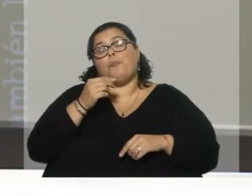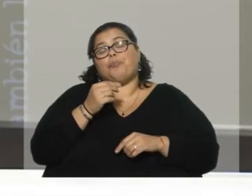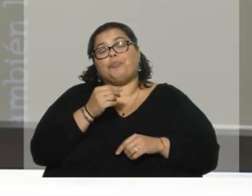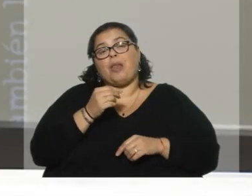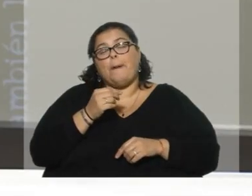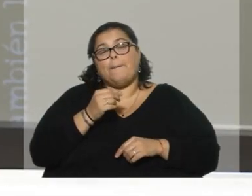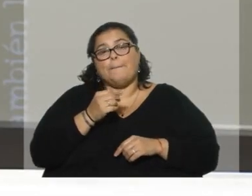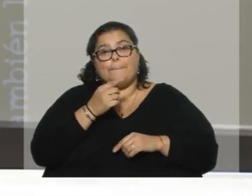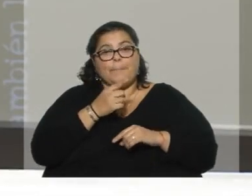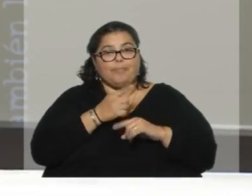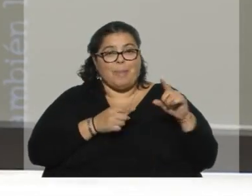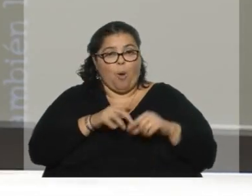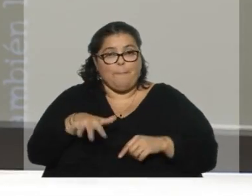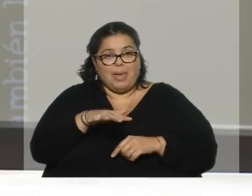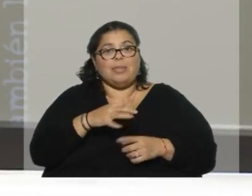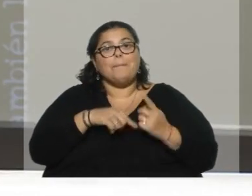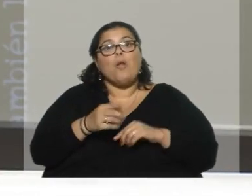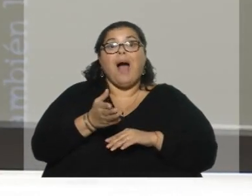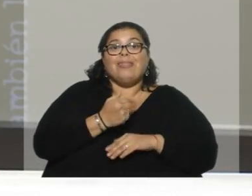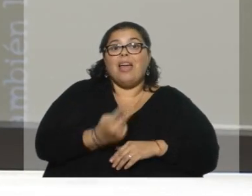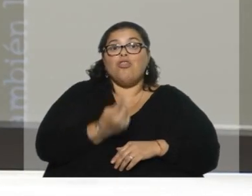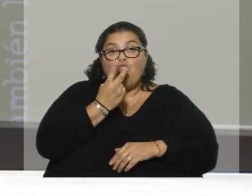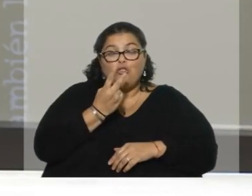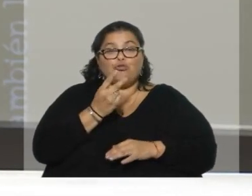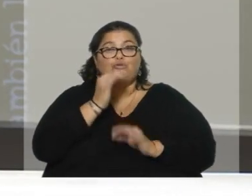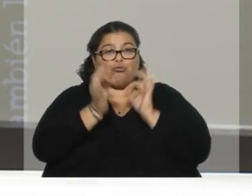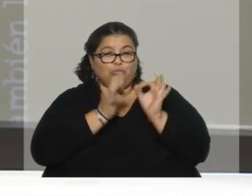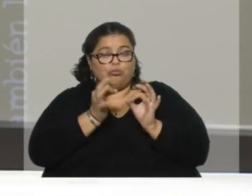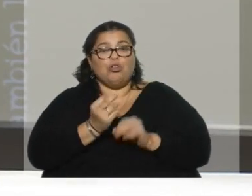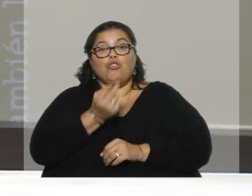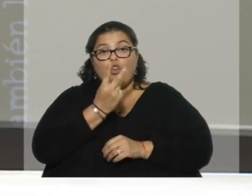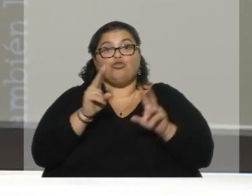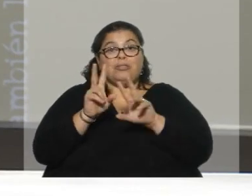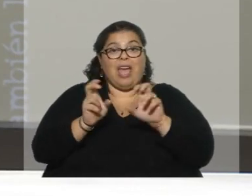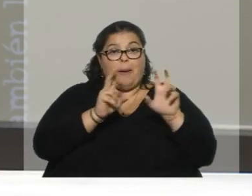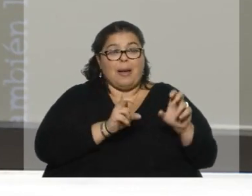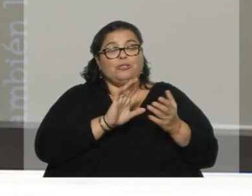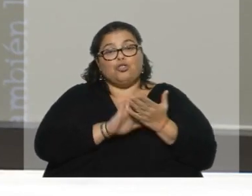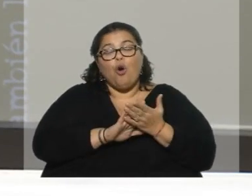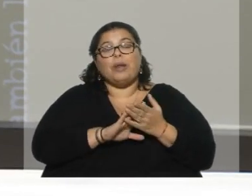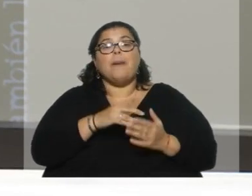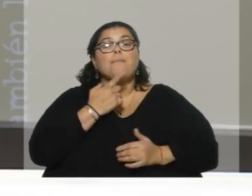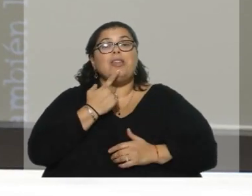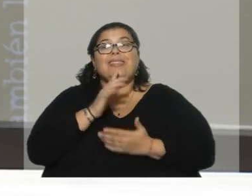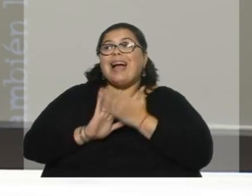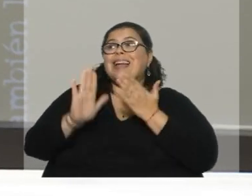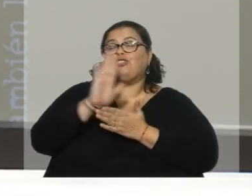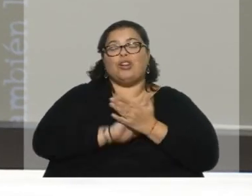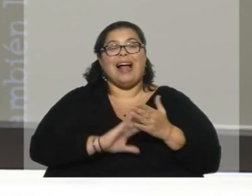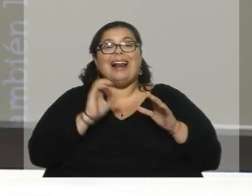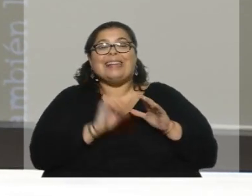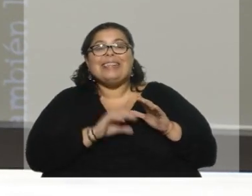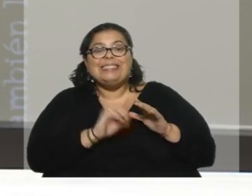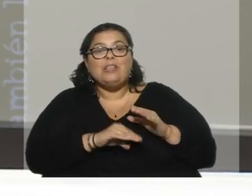Sí, dos notas vinculadas al tema que tiene que ver justamente con la Política Nacional de Residuos en esta búsqueda por recuperar, por